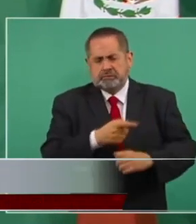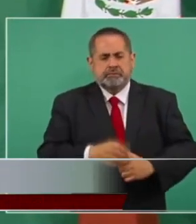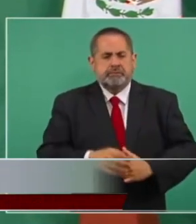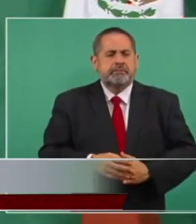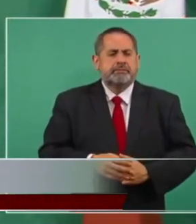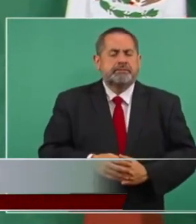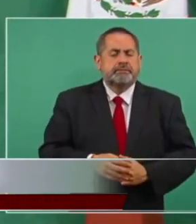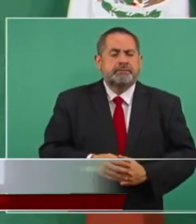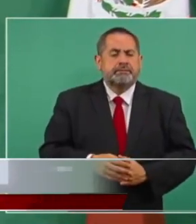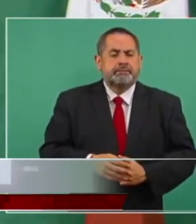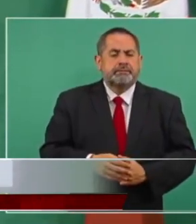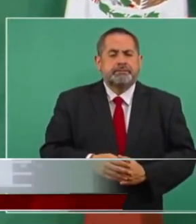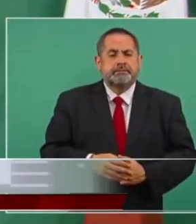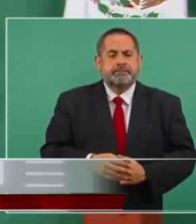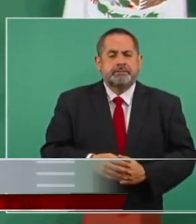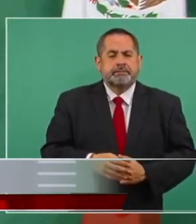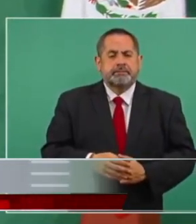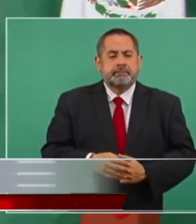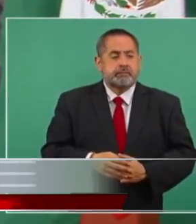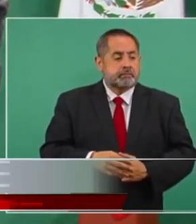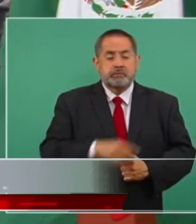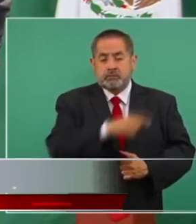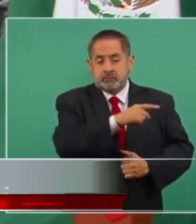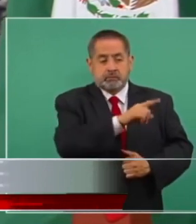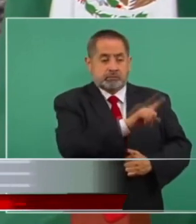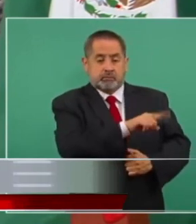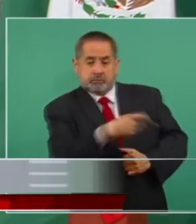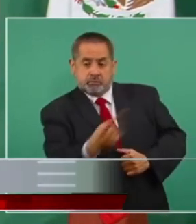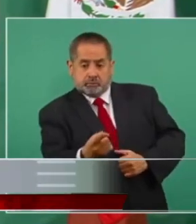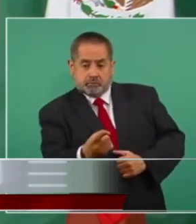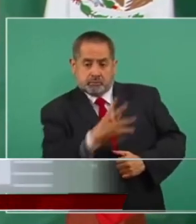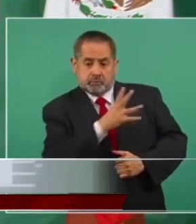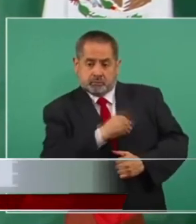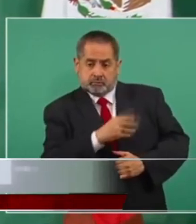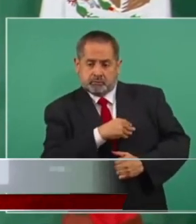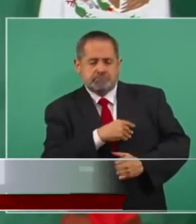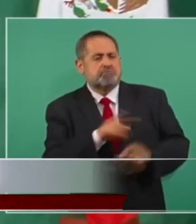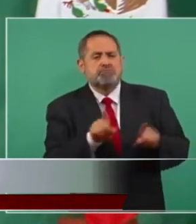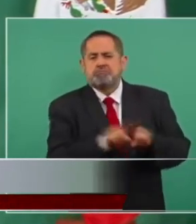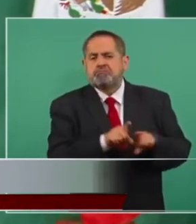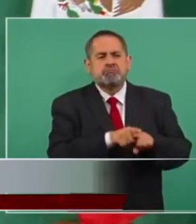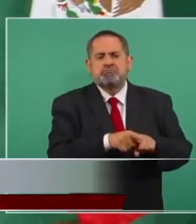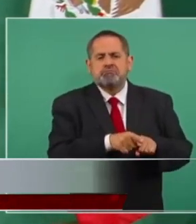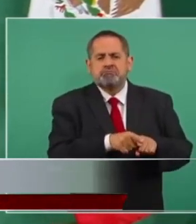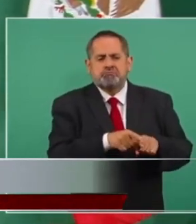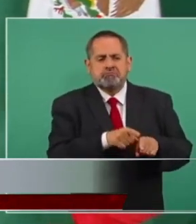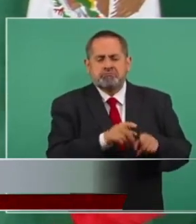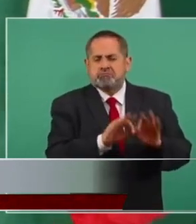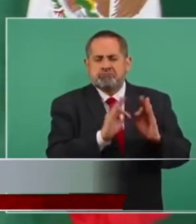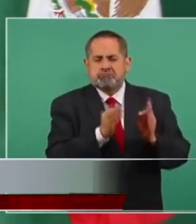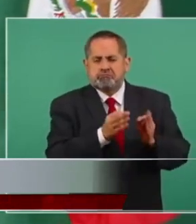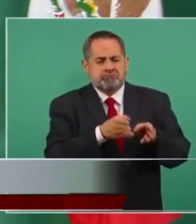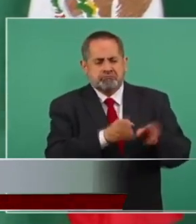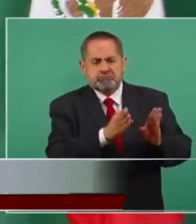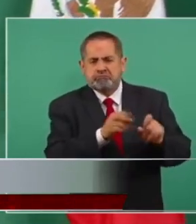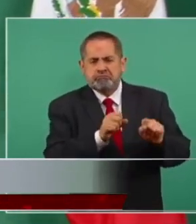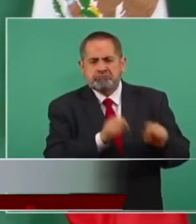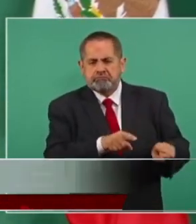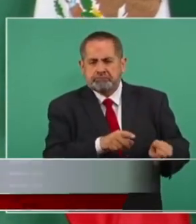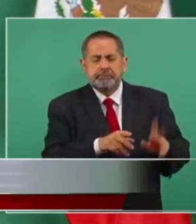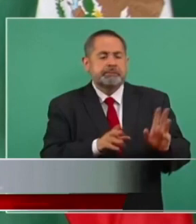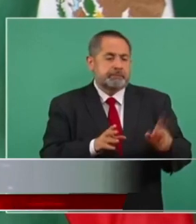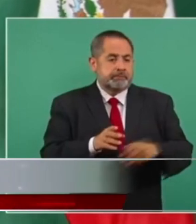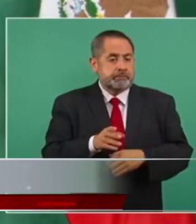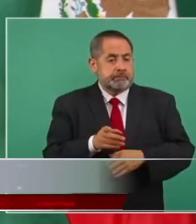y el hijo pues ha seguido el mismo camino el señor Claudio